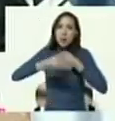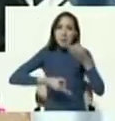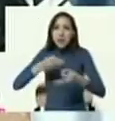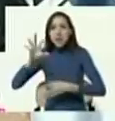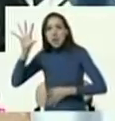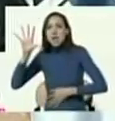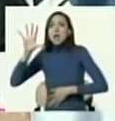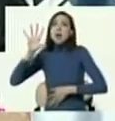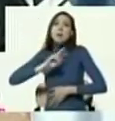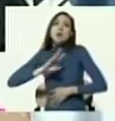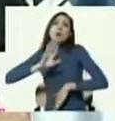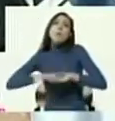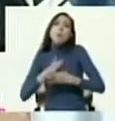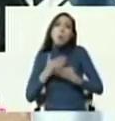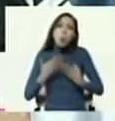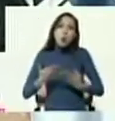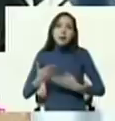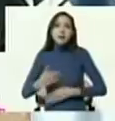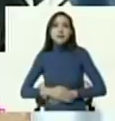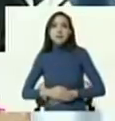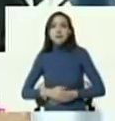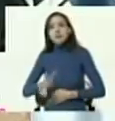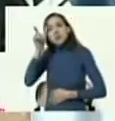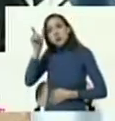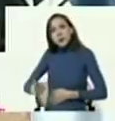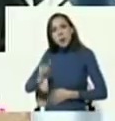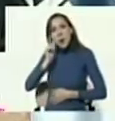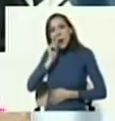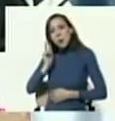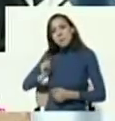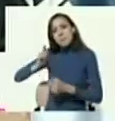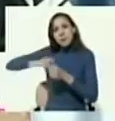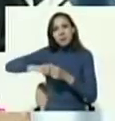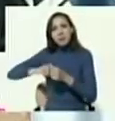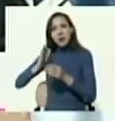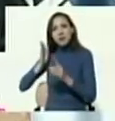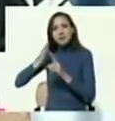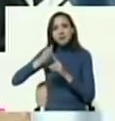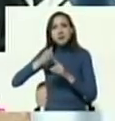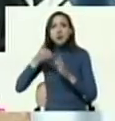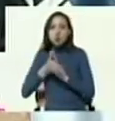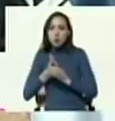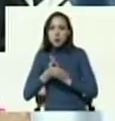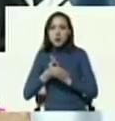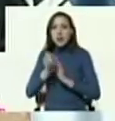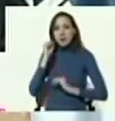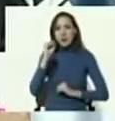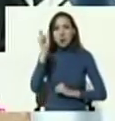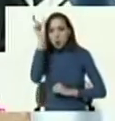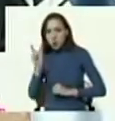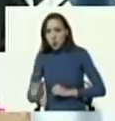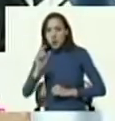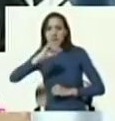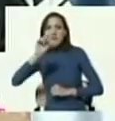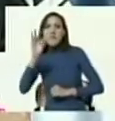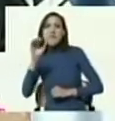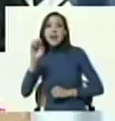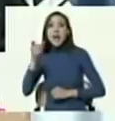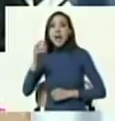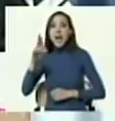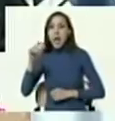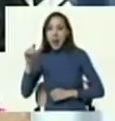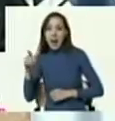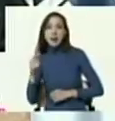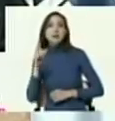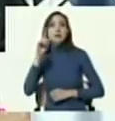el porqué un sujeto vinculado de manera directa al asesinato de Orlando Figuera como es el caso de Inson